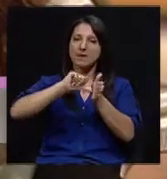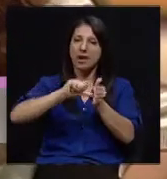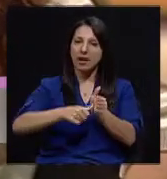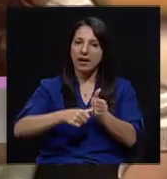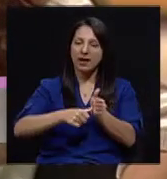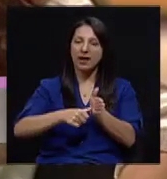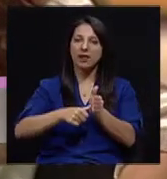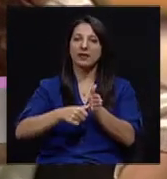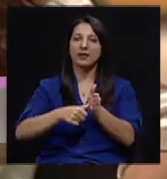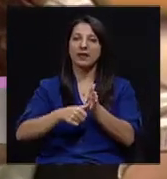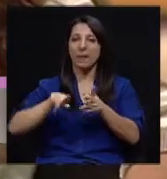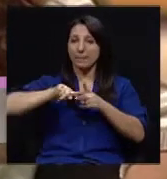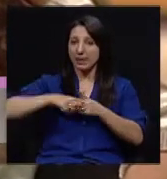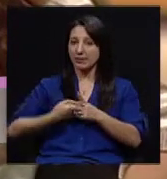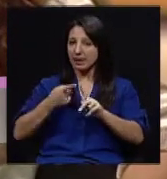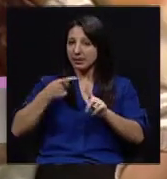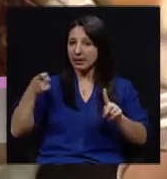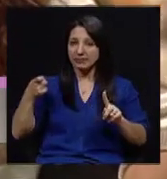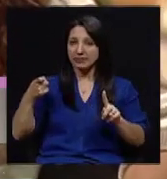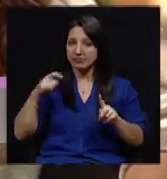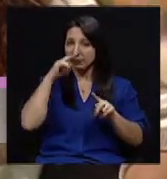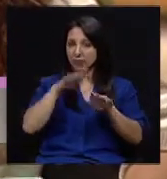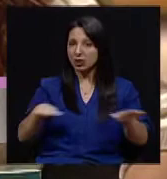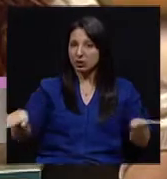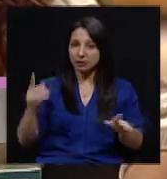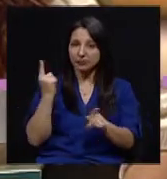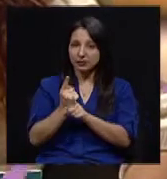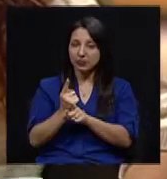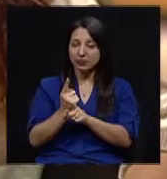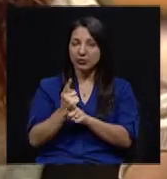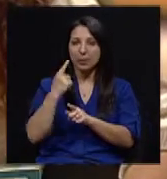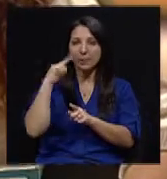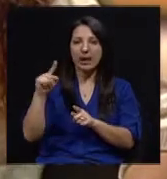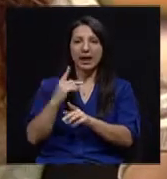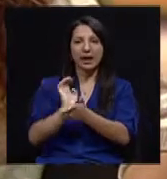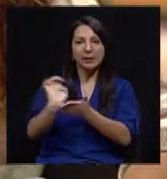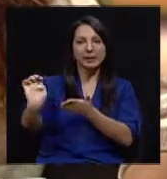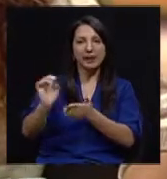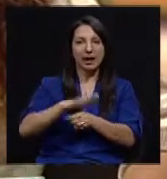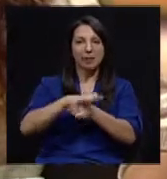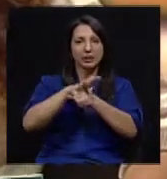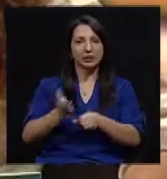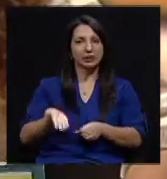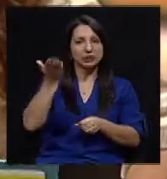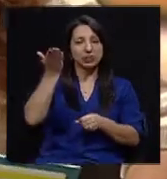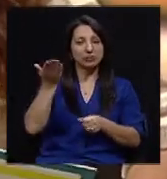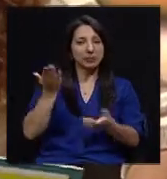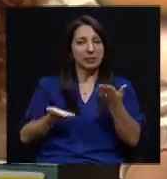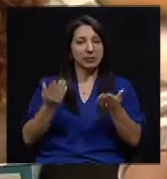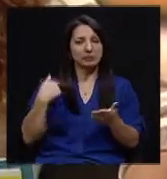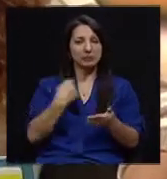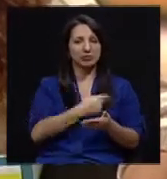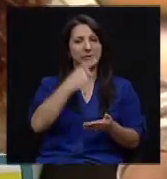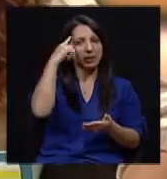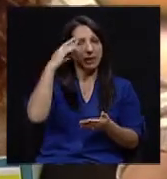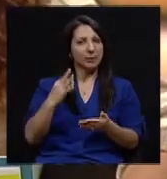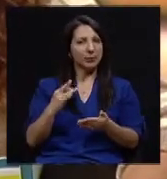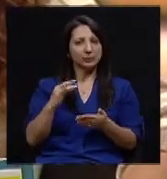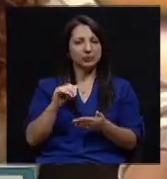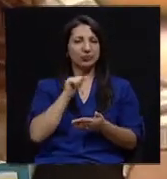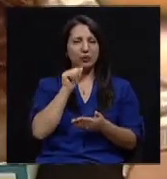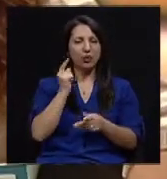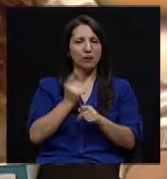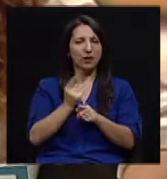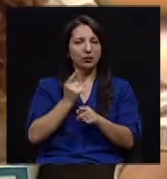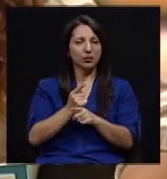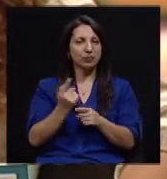vez, hay que empezar con los niños, ¿no es cierto, doctor? Para prevenir la hipertensión, a lo mejor creemos que eso no está bien